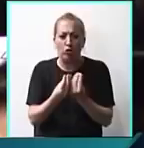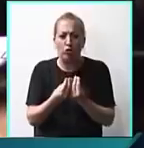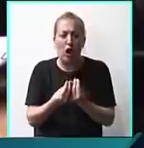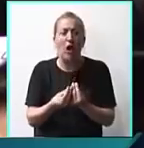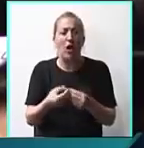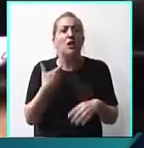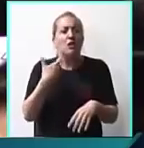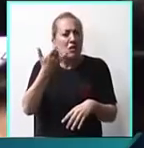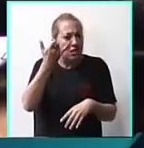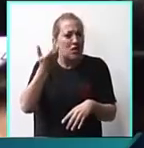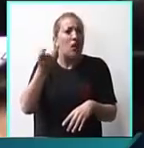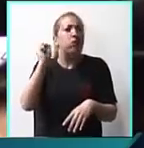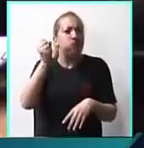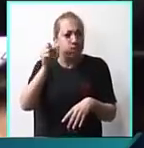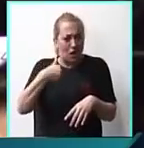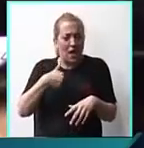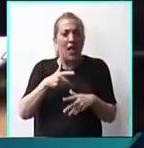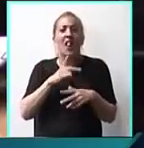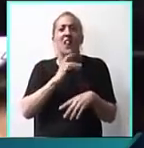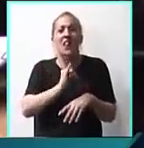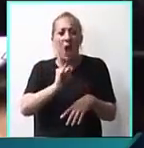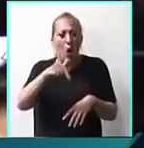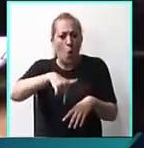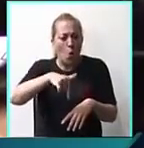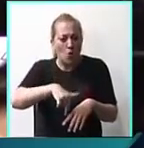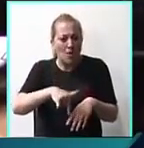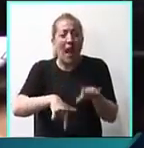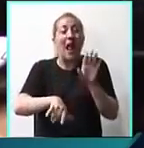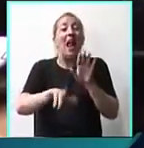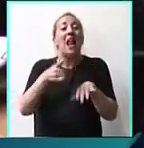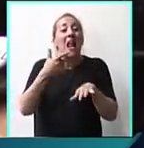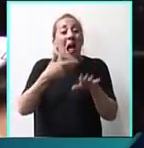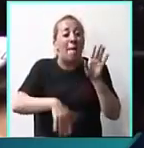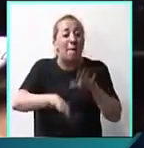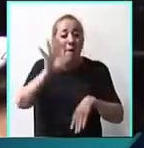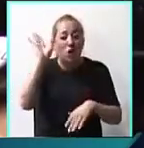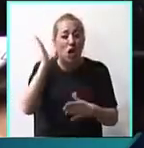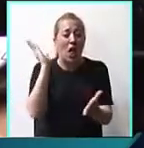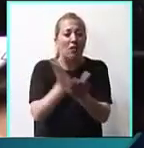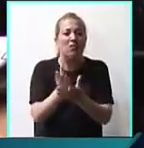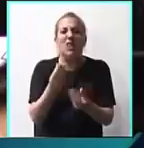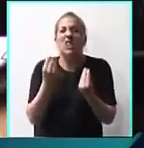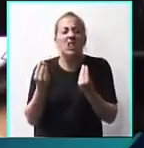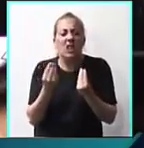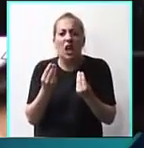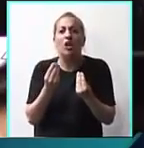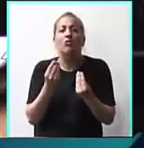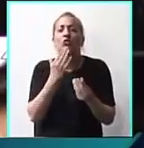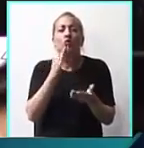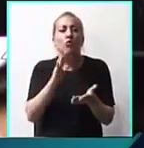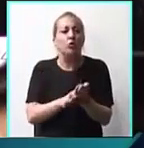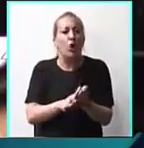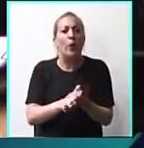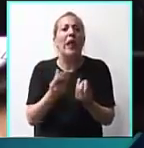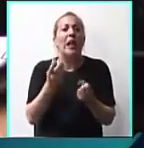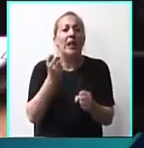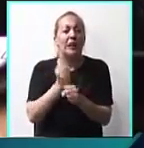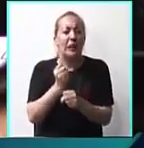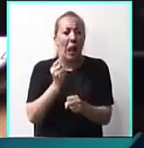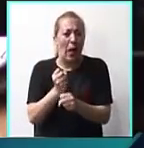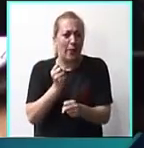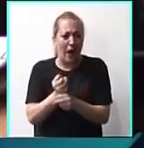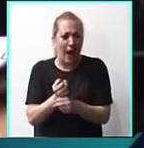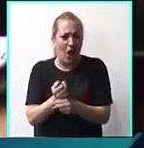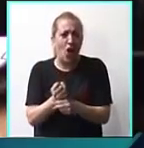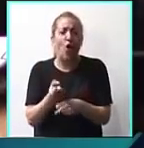lo hemos denunciado en este recinto, la enorme mayoría de las contravenciones tienen que ver con el trabajo informal